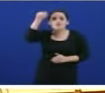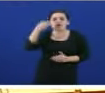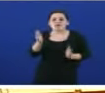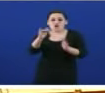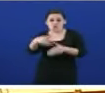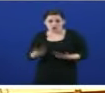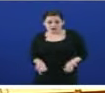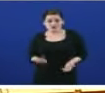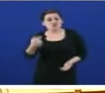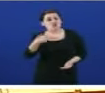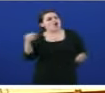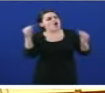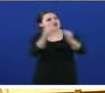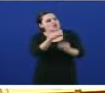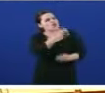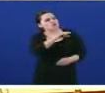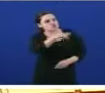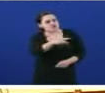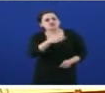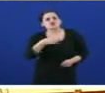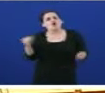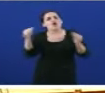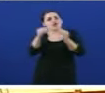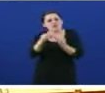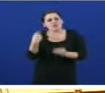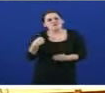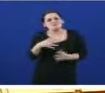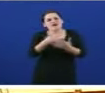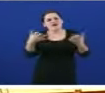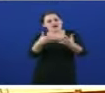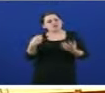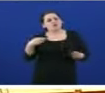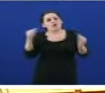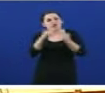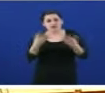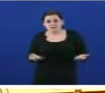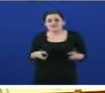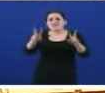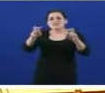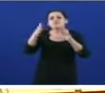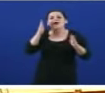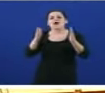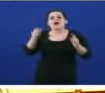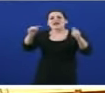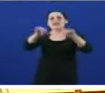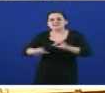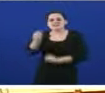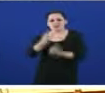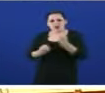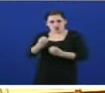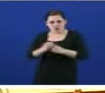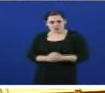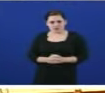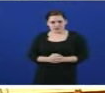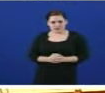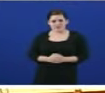Por unha vez, señoría, coincido completamente con vostede. Falemos, pois, da crise económica e falemos da secuela